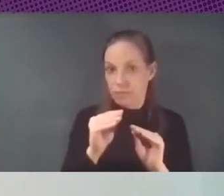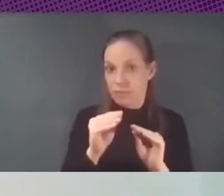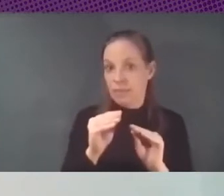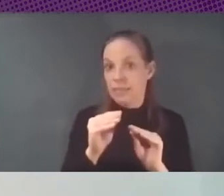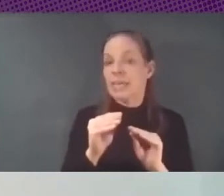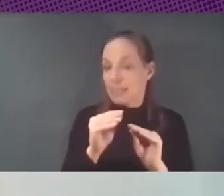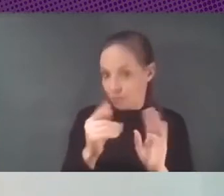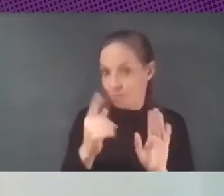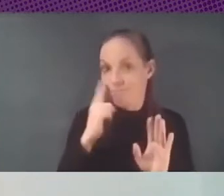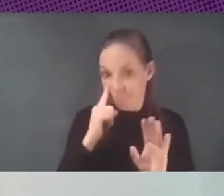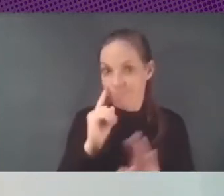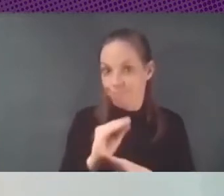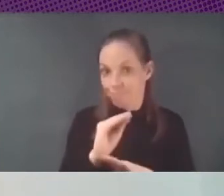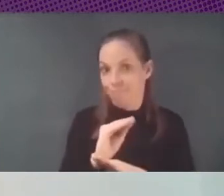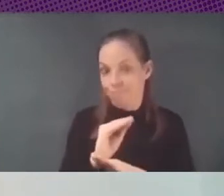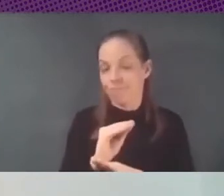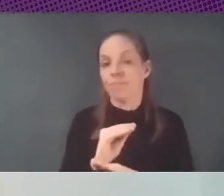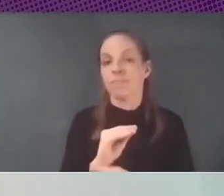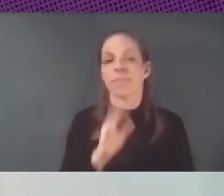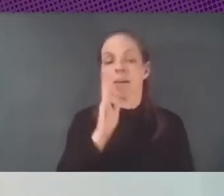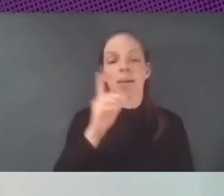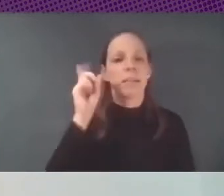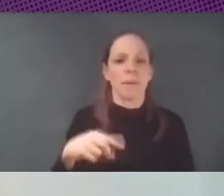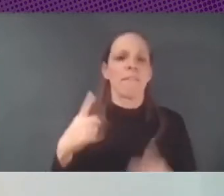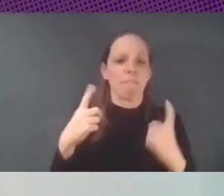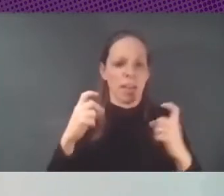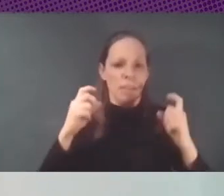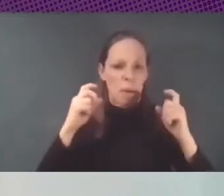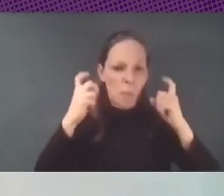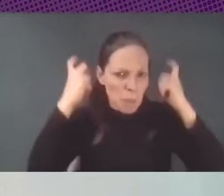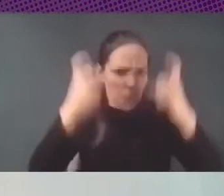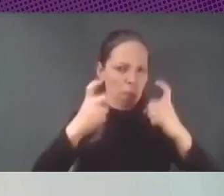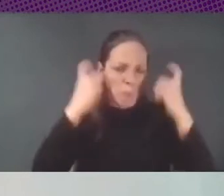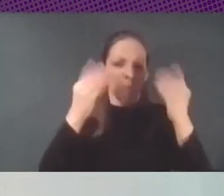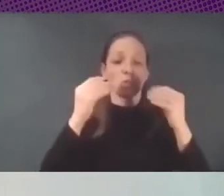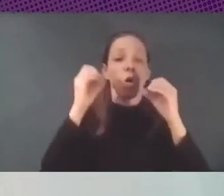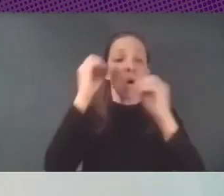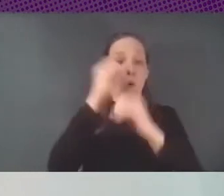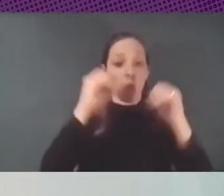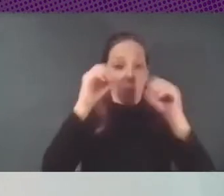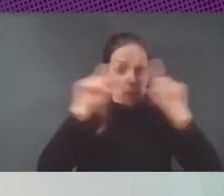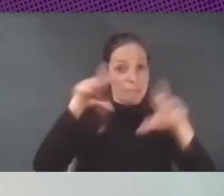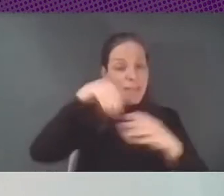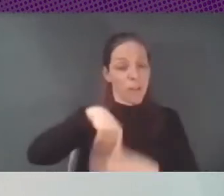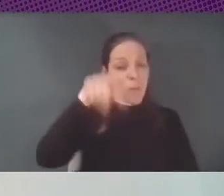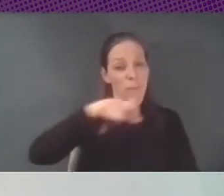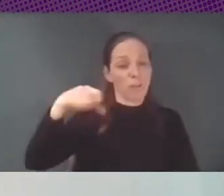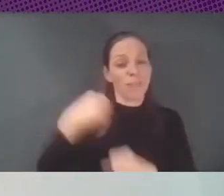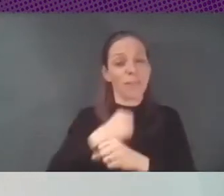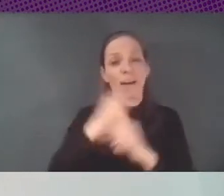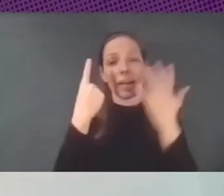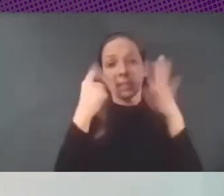esa pregunta por un lado pero por otro luego también es que hace falta mucho esfuerzo ¿no? Google tiene 60.000 empleados no lo olvidemos